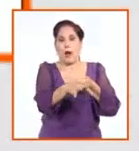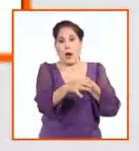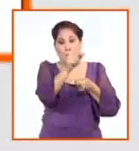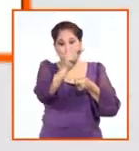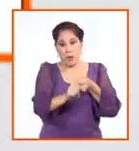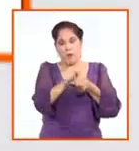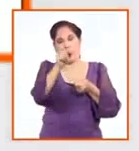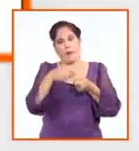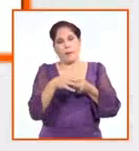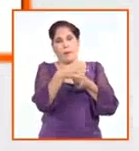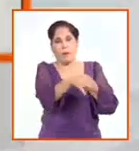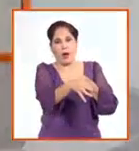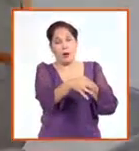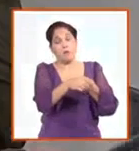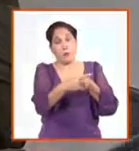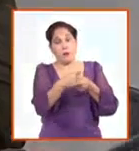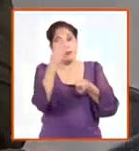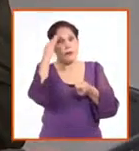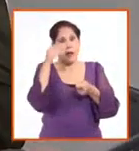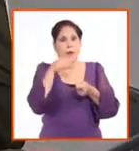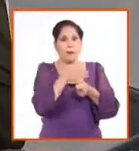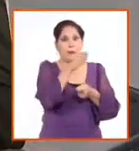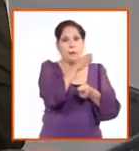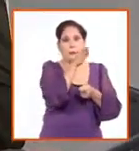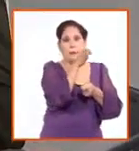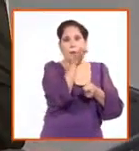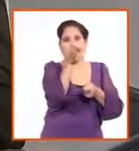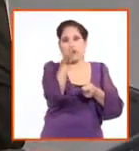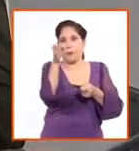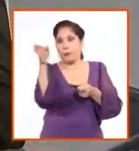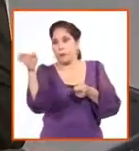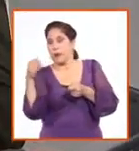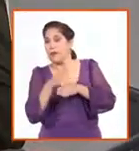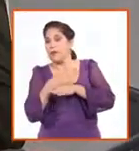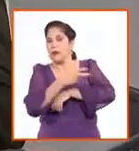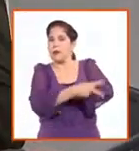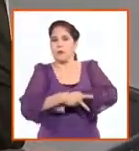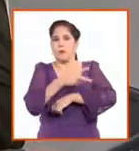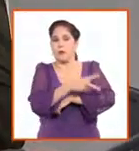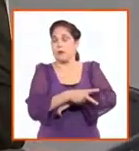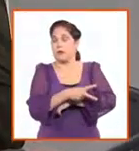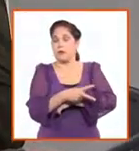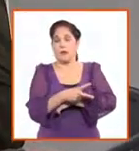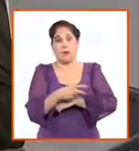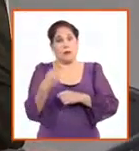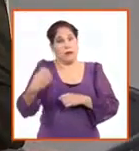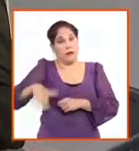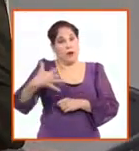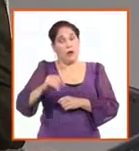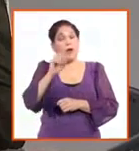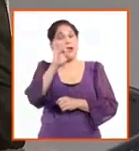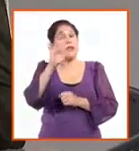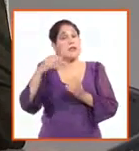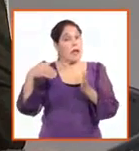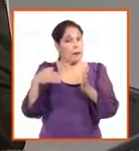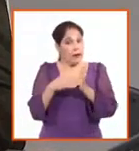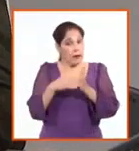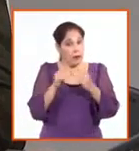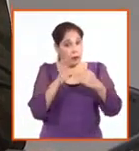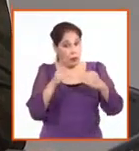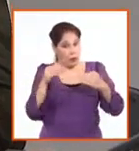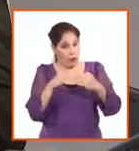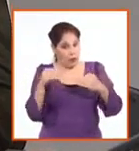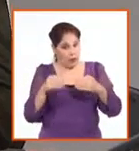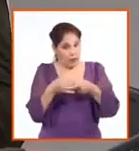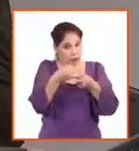¿no?, de que estamos enfrentando y bueno, los traficantes, personas elevan los precios. Incluso,